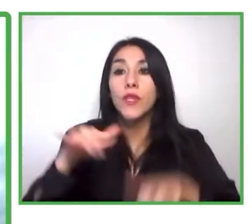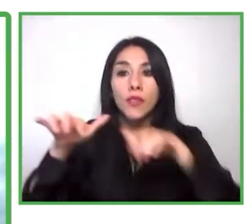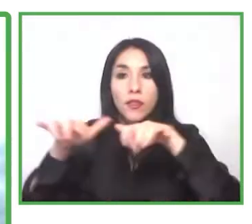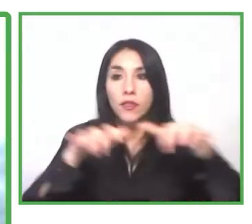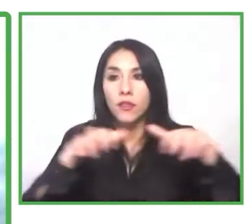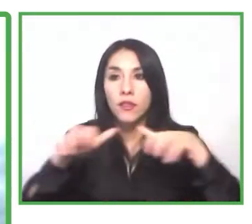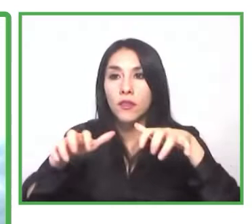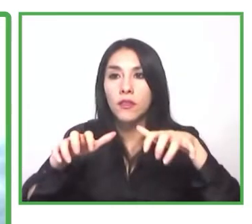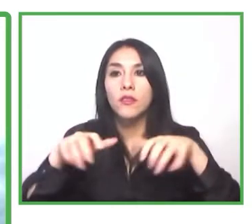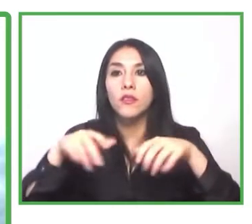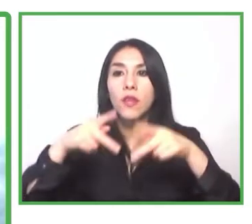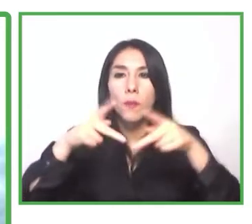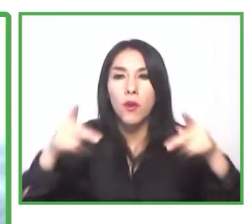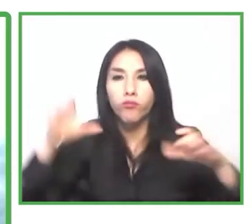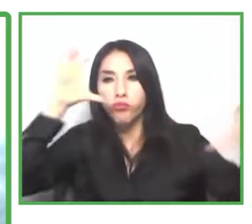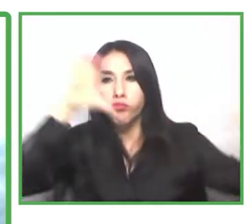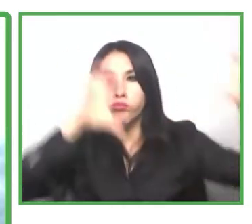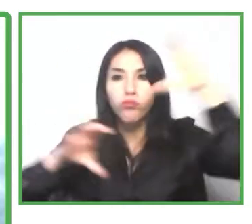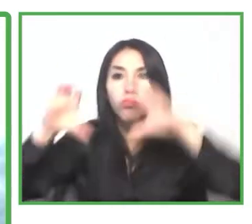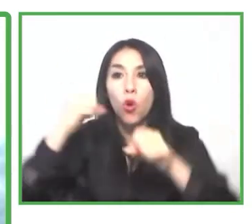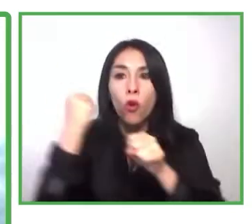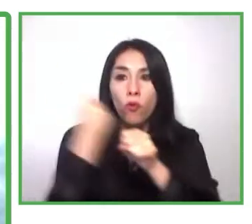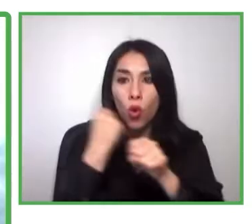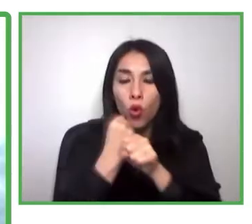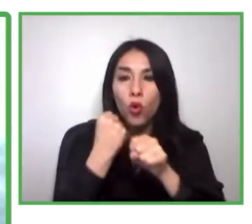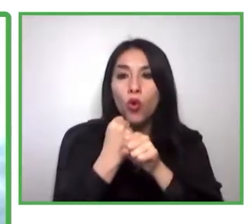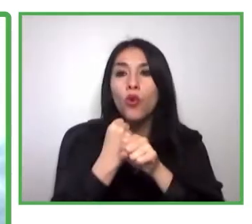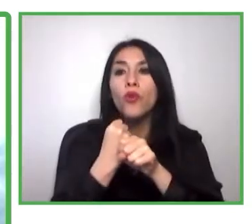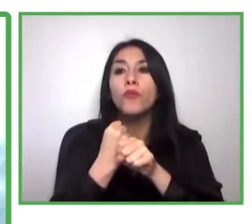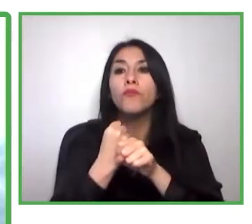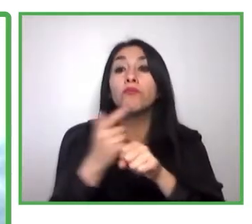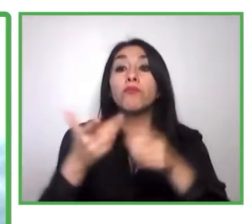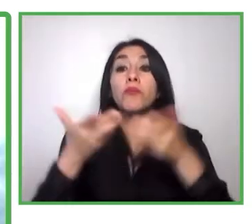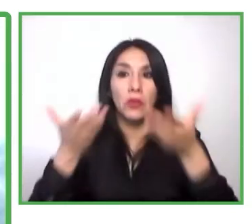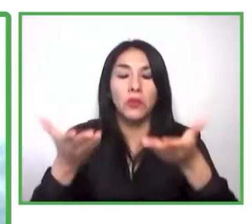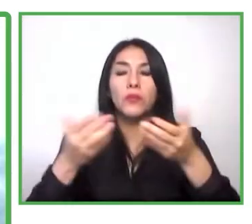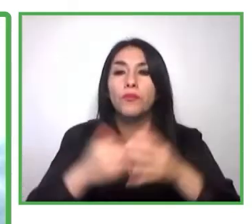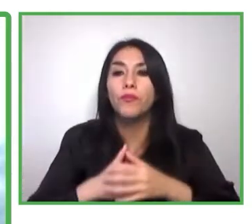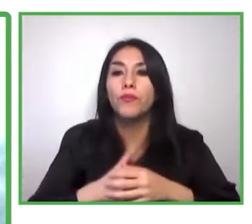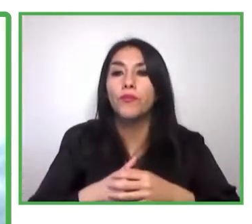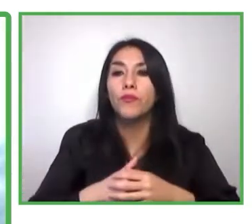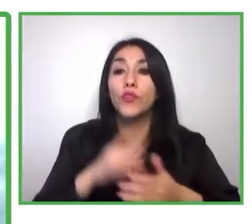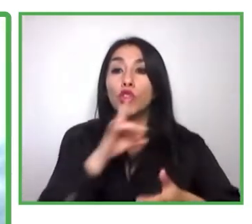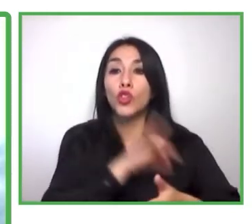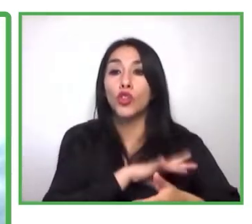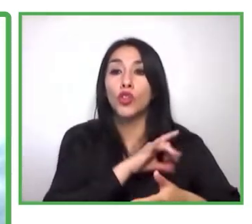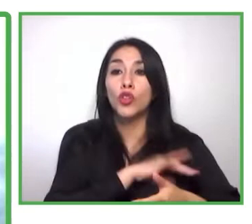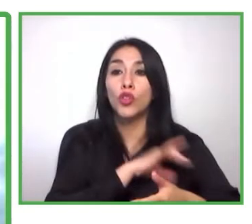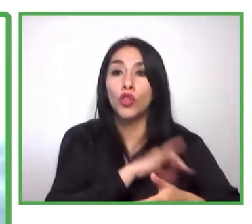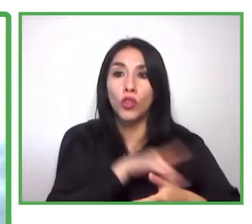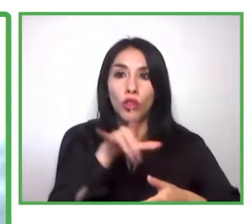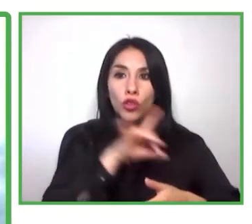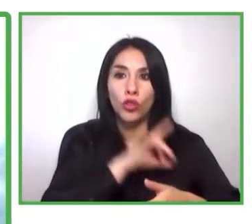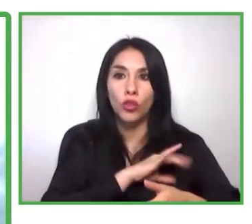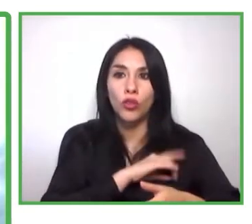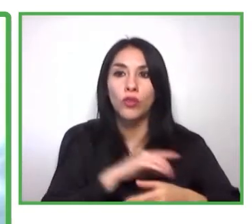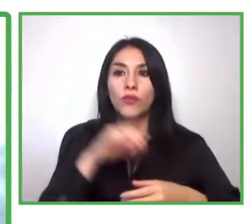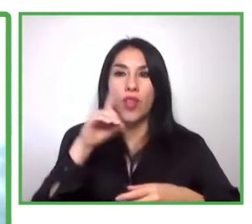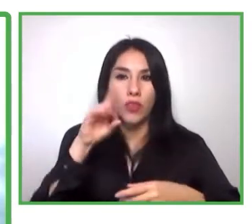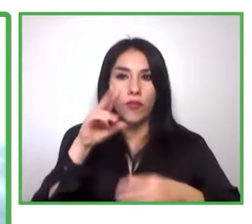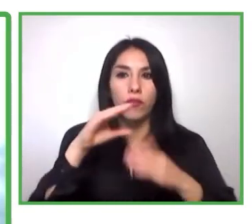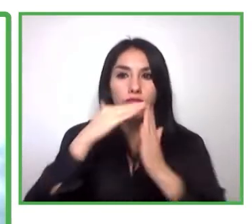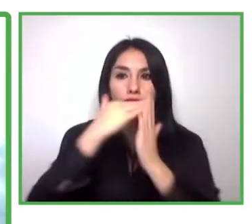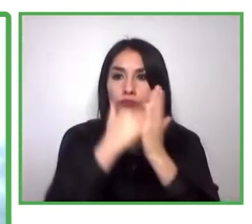conversaremos con cuatro organizaciones enfocadas en la búsqueda de oportunidades laborales para personas con discapacidad. Por un lado va a estar